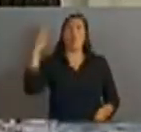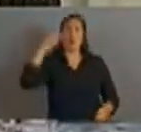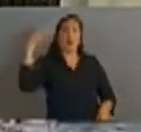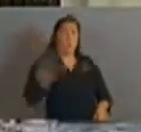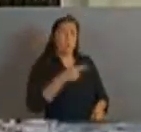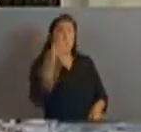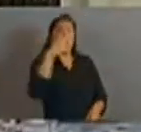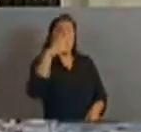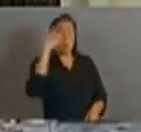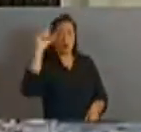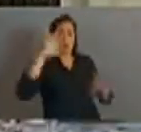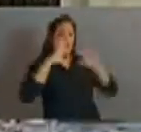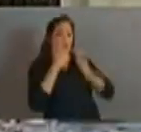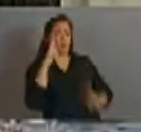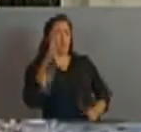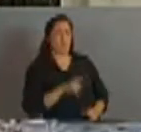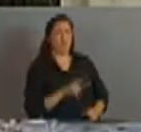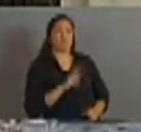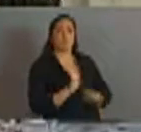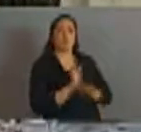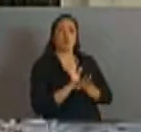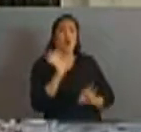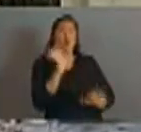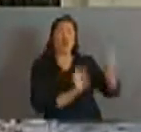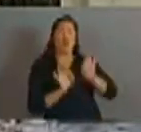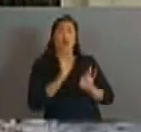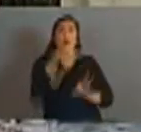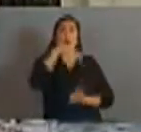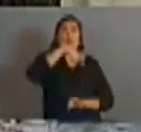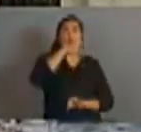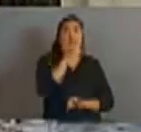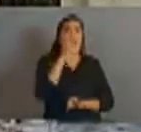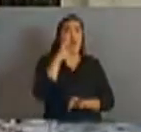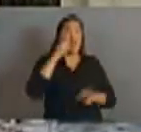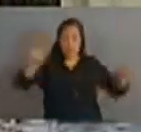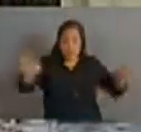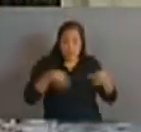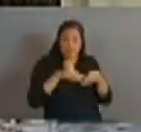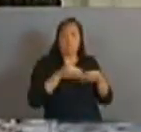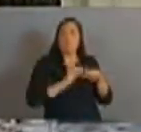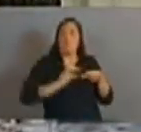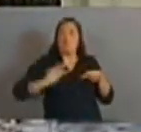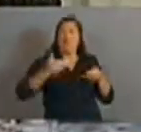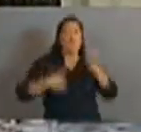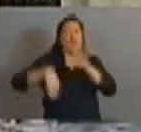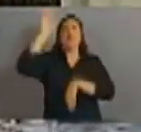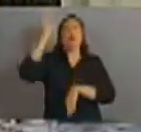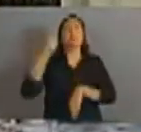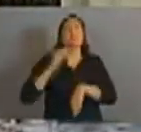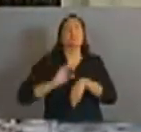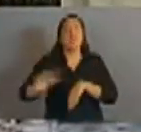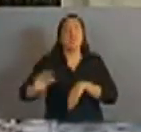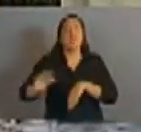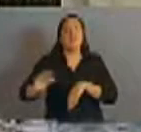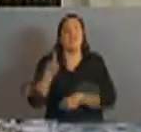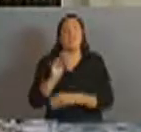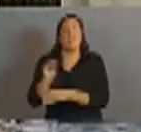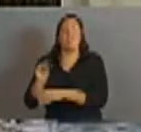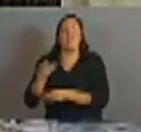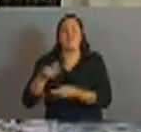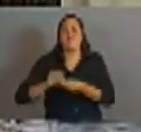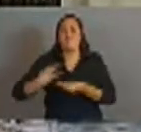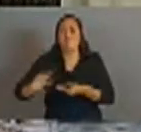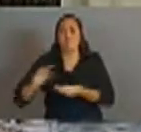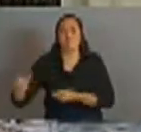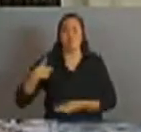como el que destina el mayor porcentaje de su PBI al gasto público social y que destina la mayor cuantía de